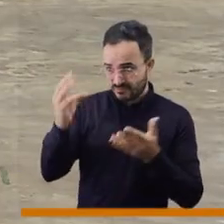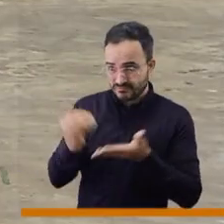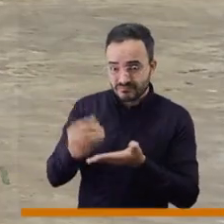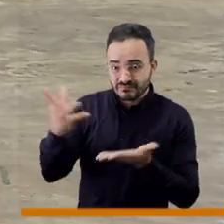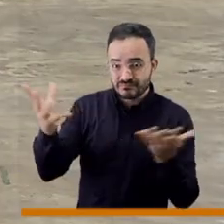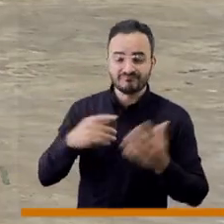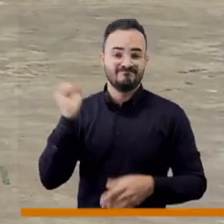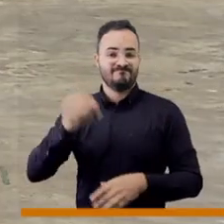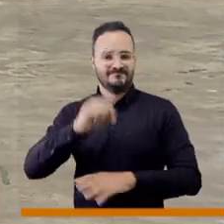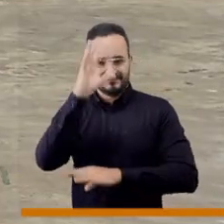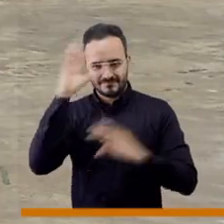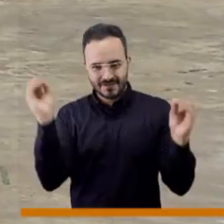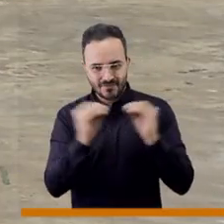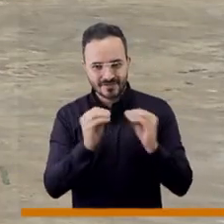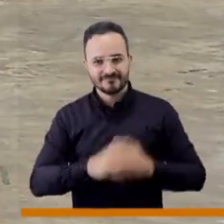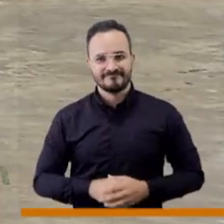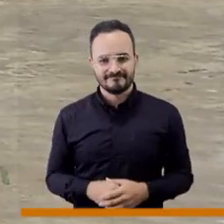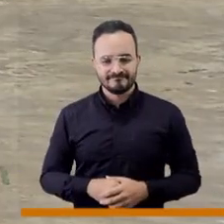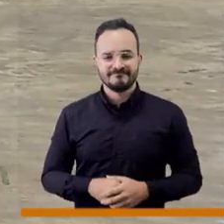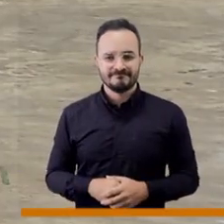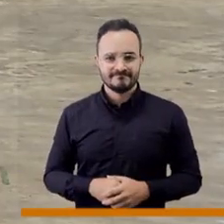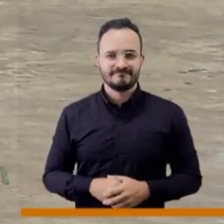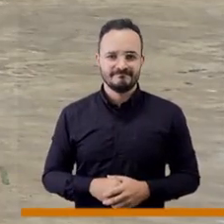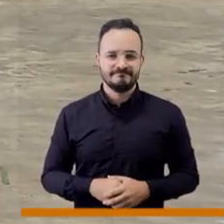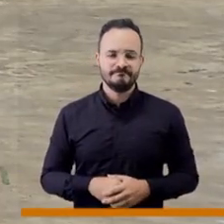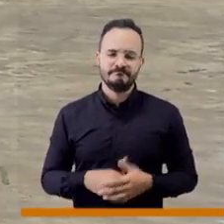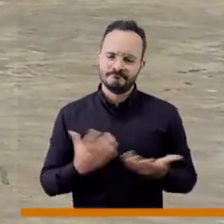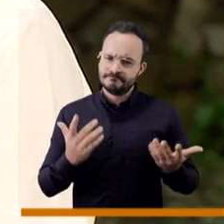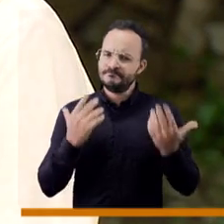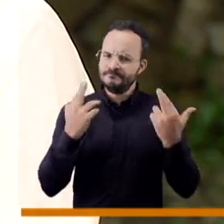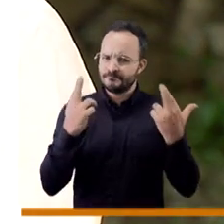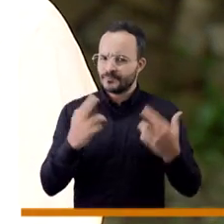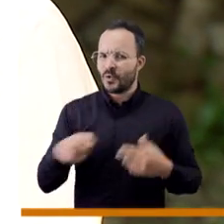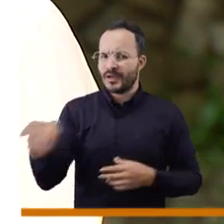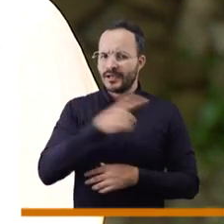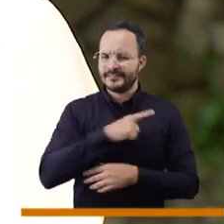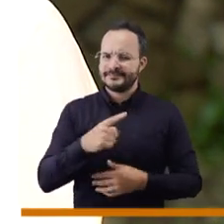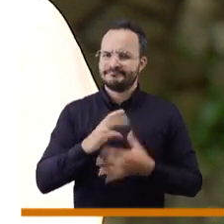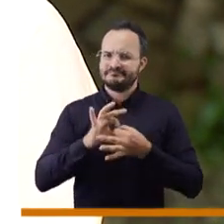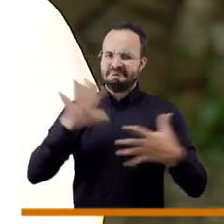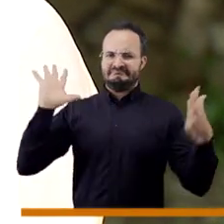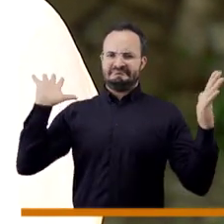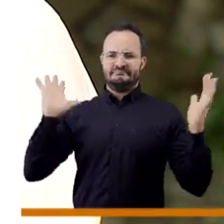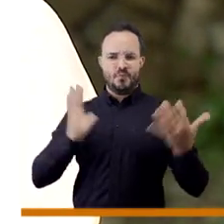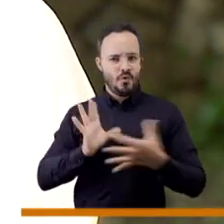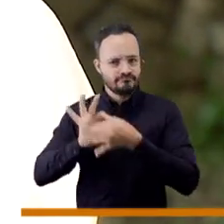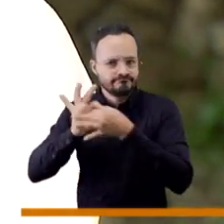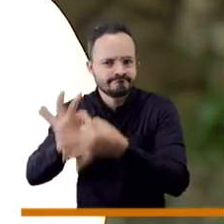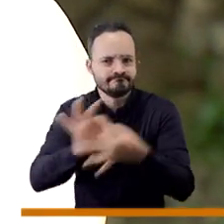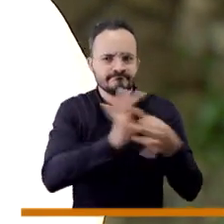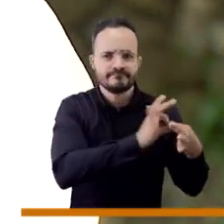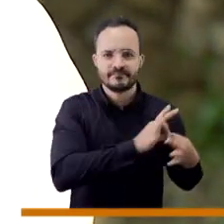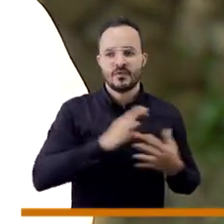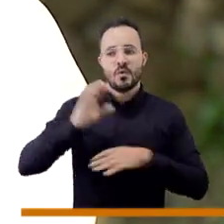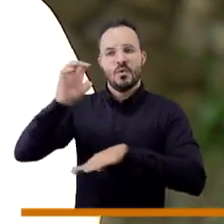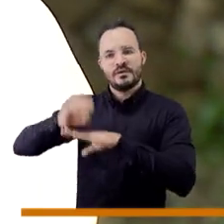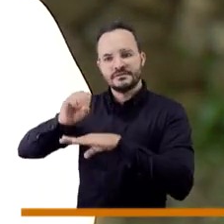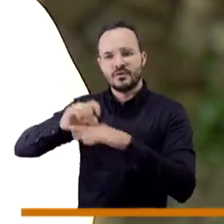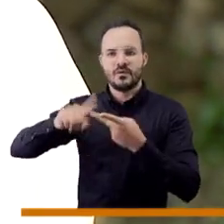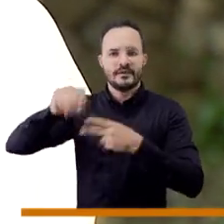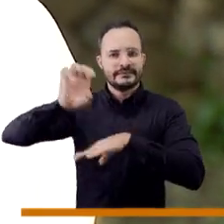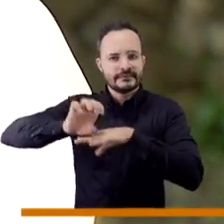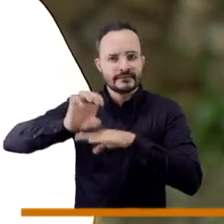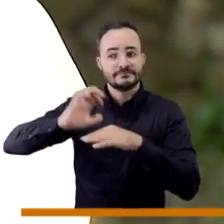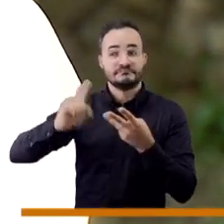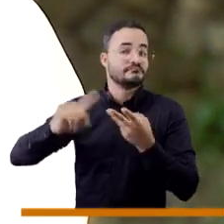Giovanni. Totalmente de acuerdo. Es hora de que nos cojamos de la mano y las ONGs, como